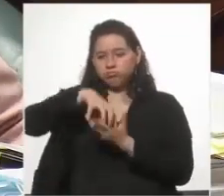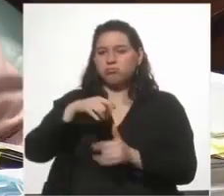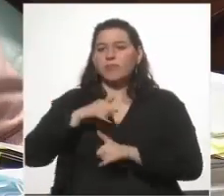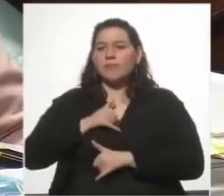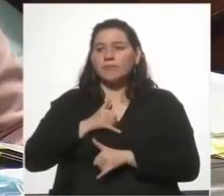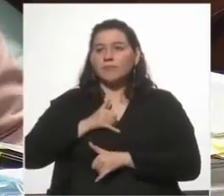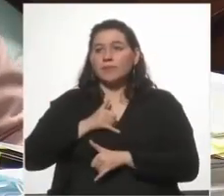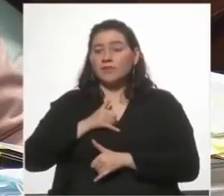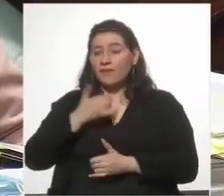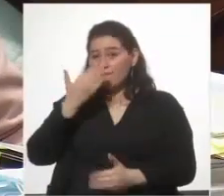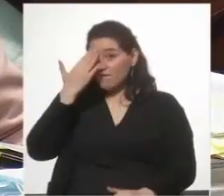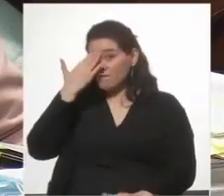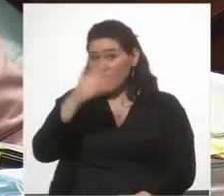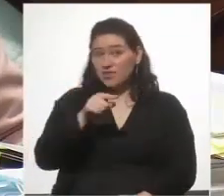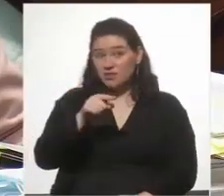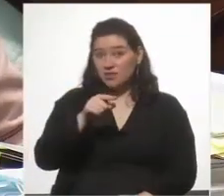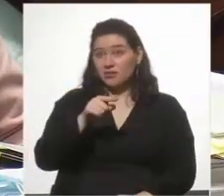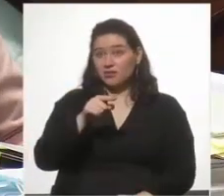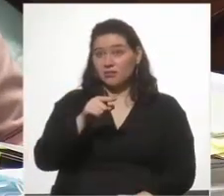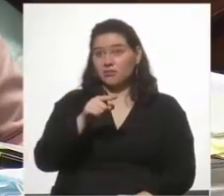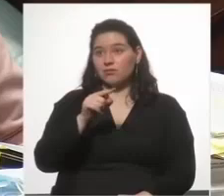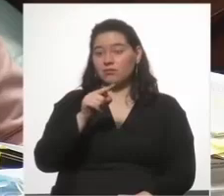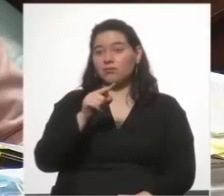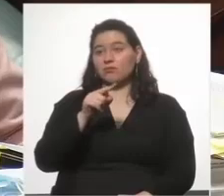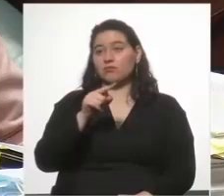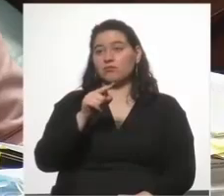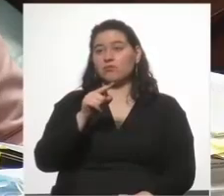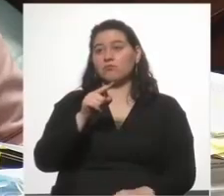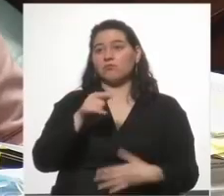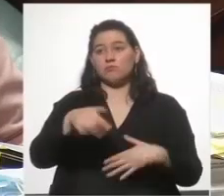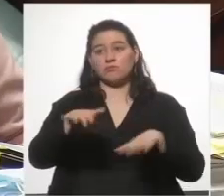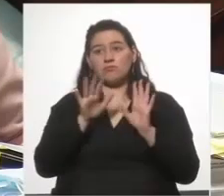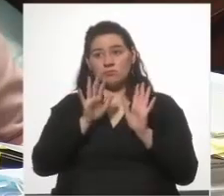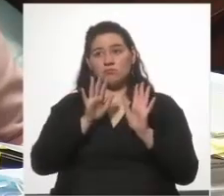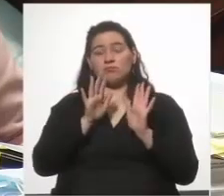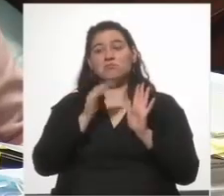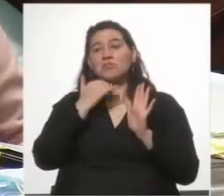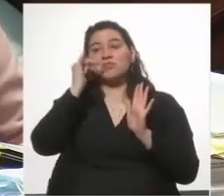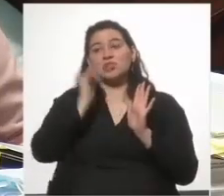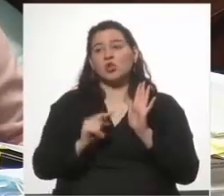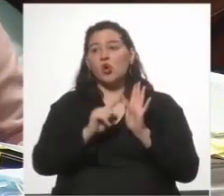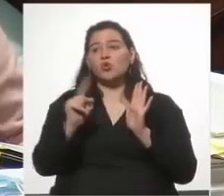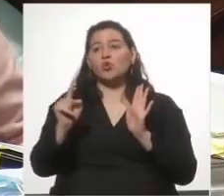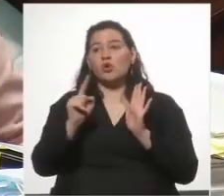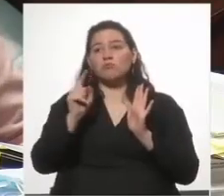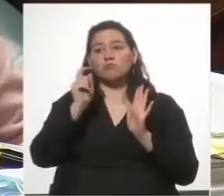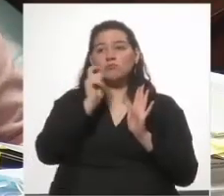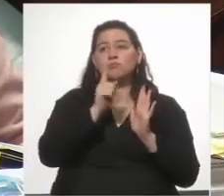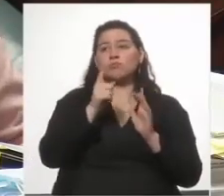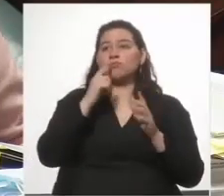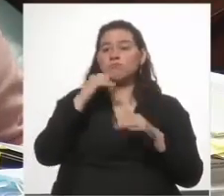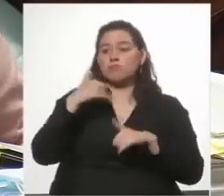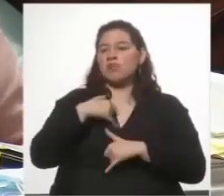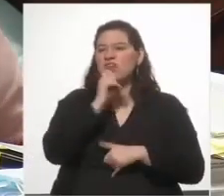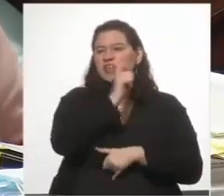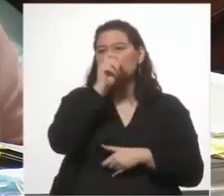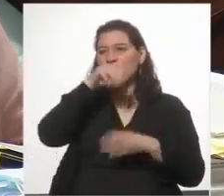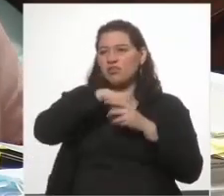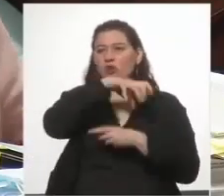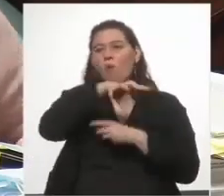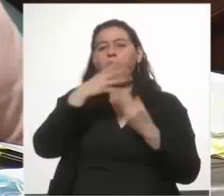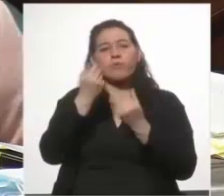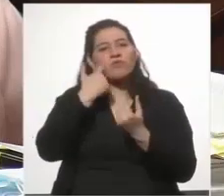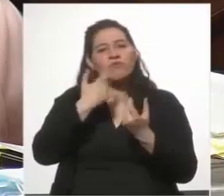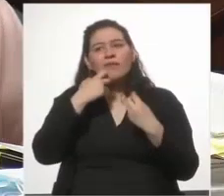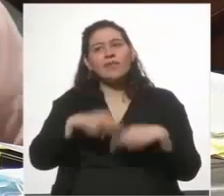frente a Trabal, que seguramente haya sido algún día, se sabrá si fue inteligencia o contrainteligencia, porque tenemos tanto que